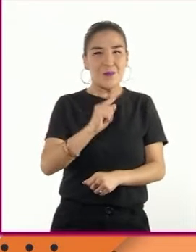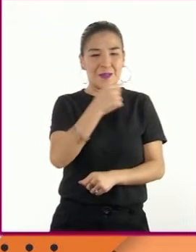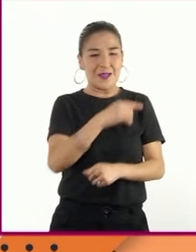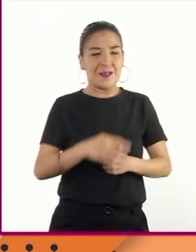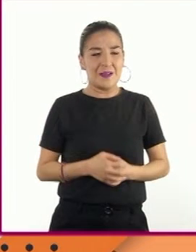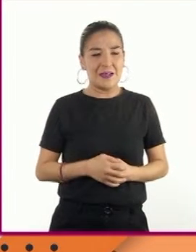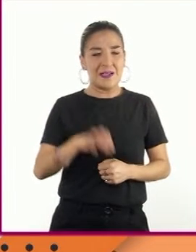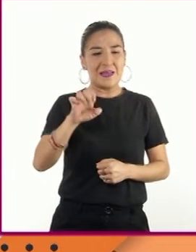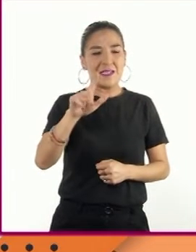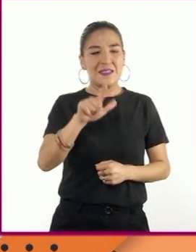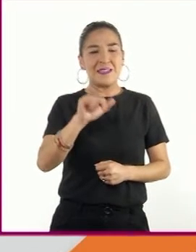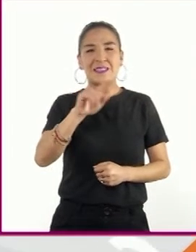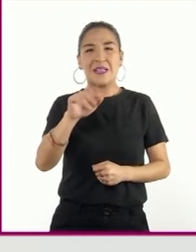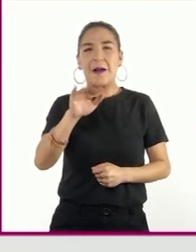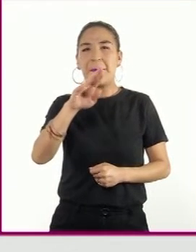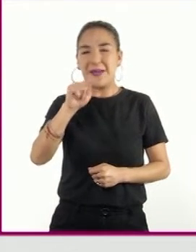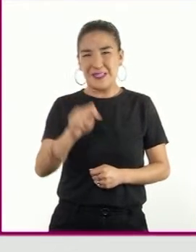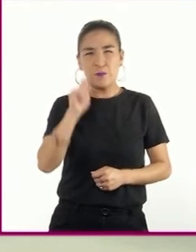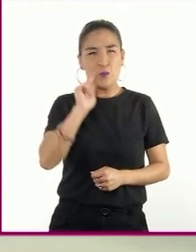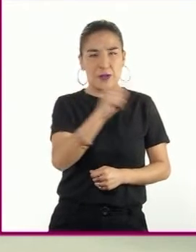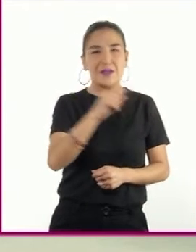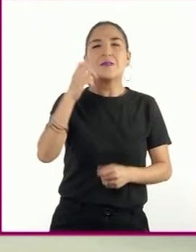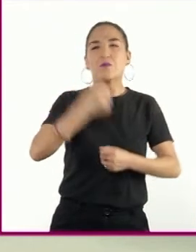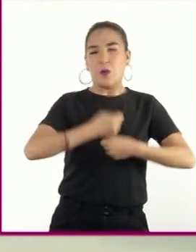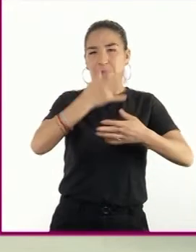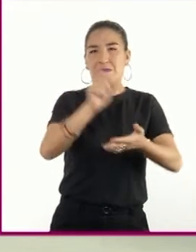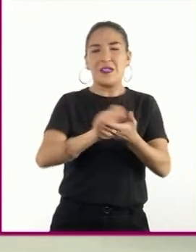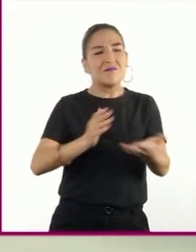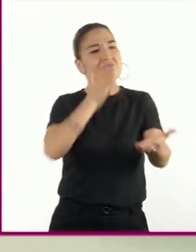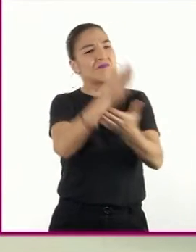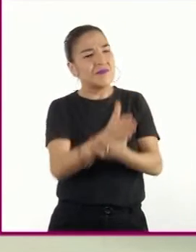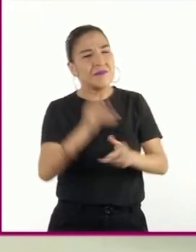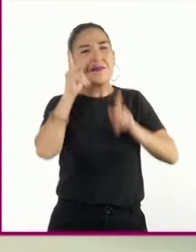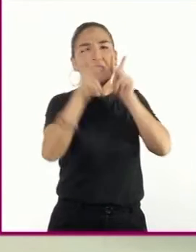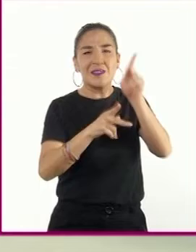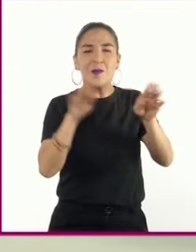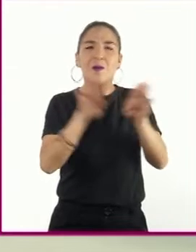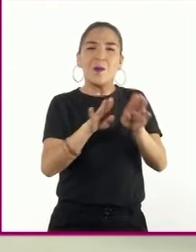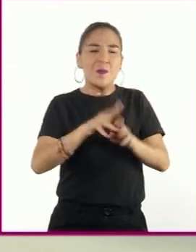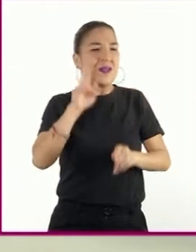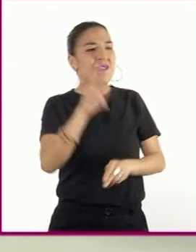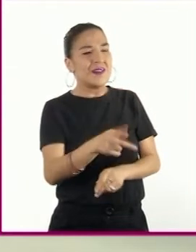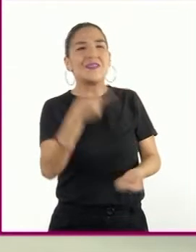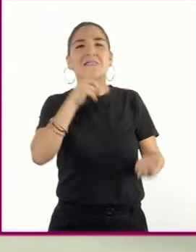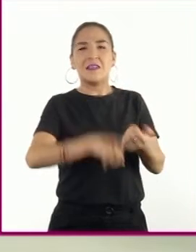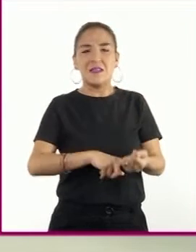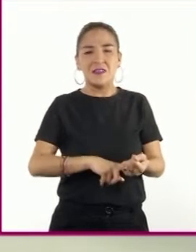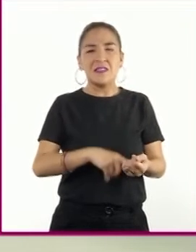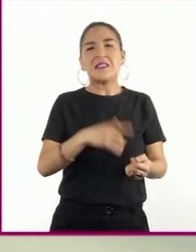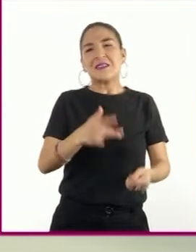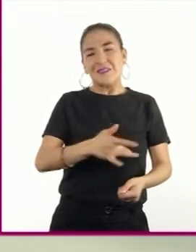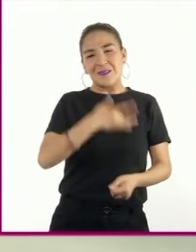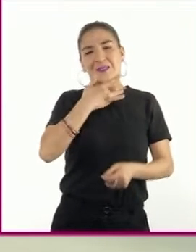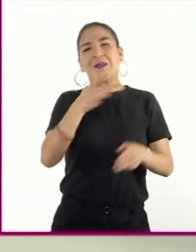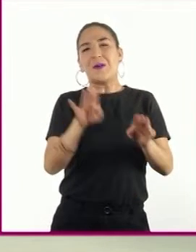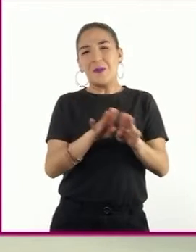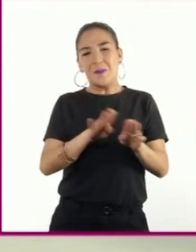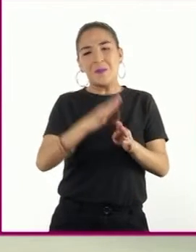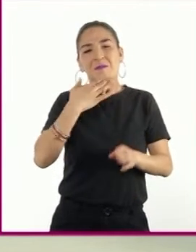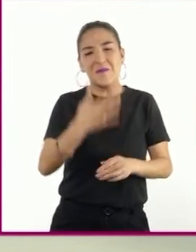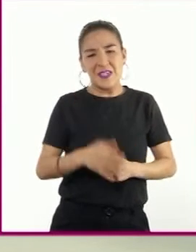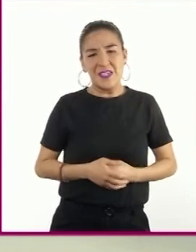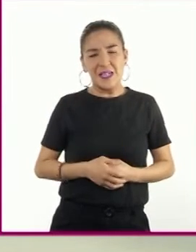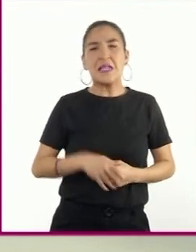visitó en varias ocasiones y escribió este poema donde refleja admiración y también irritación a Ezra